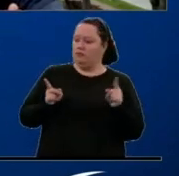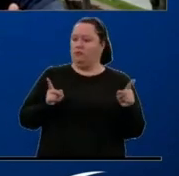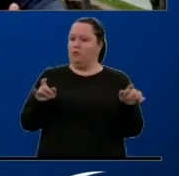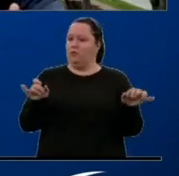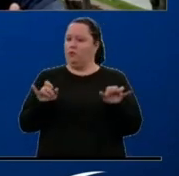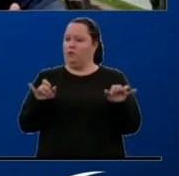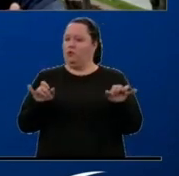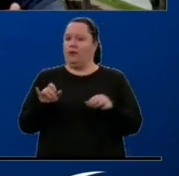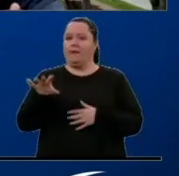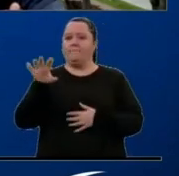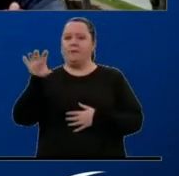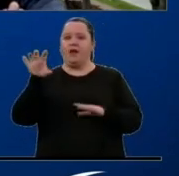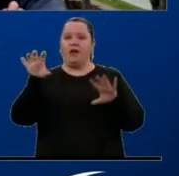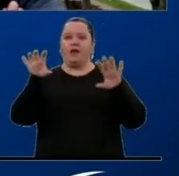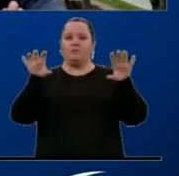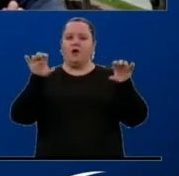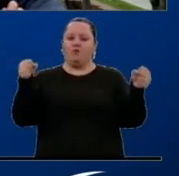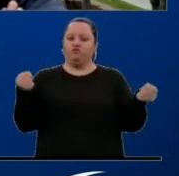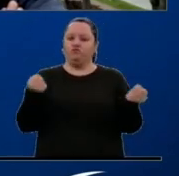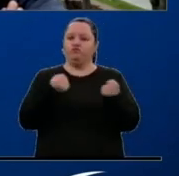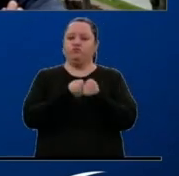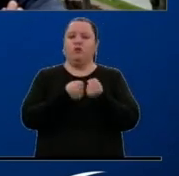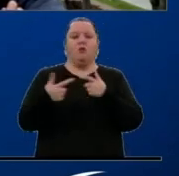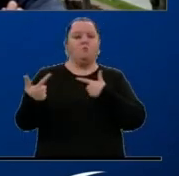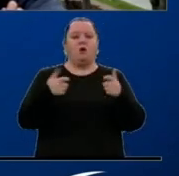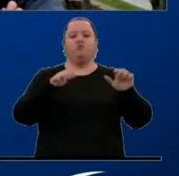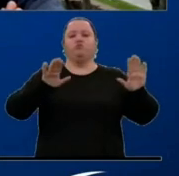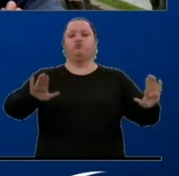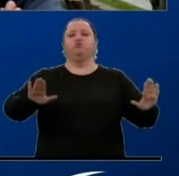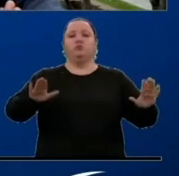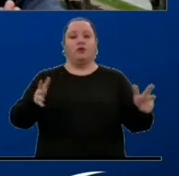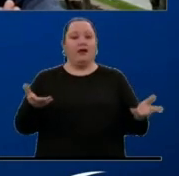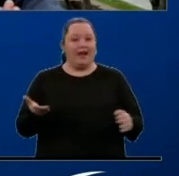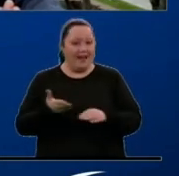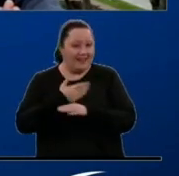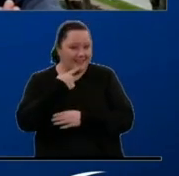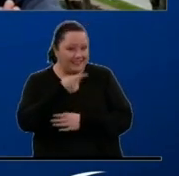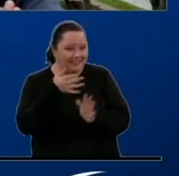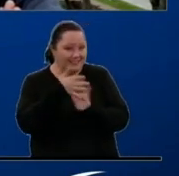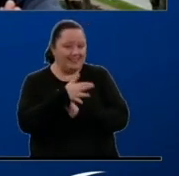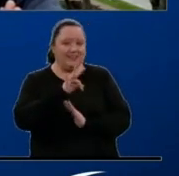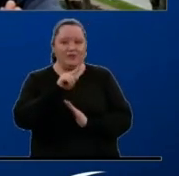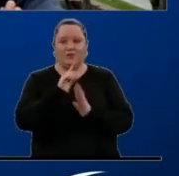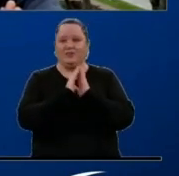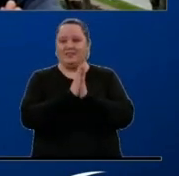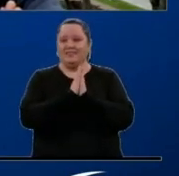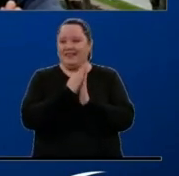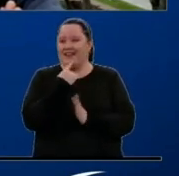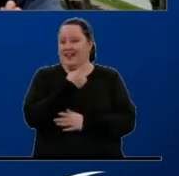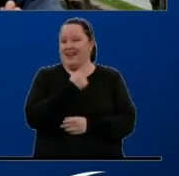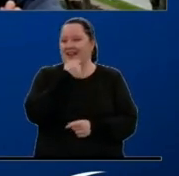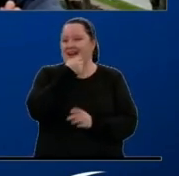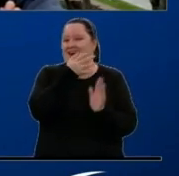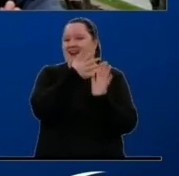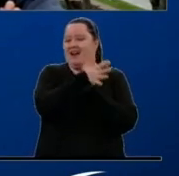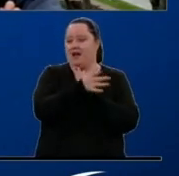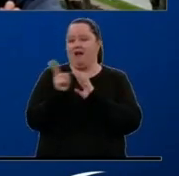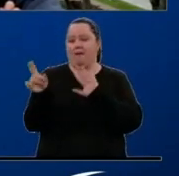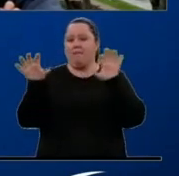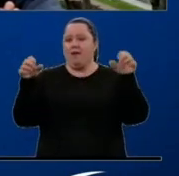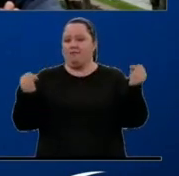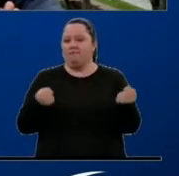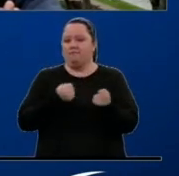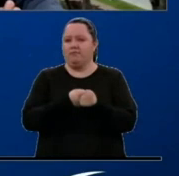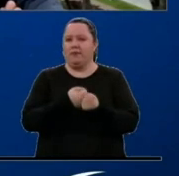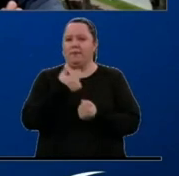Ambos países respaldan en un cese bilateral al fuego, es decir, lo que él había anunciado el 31 de diciembre. Parece que a él